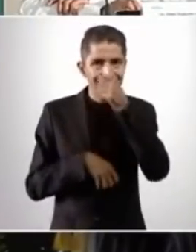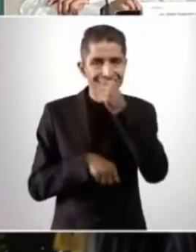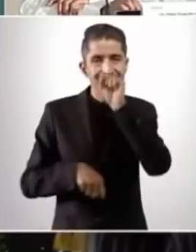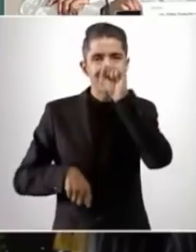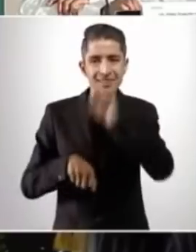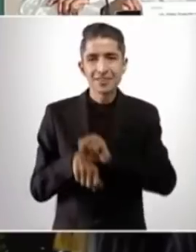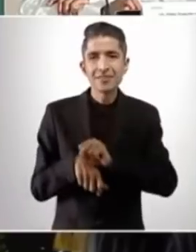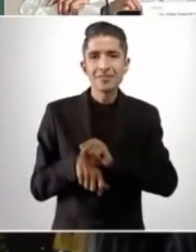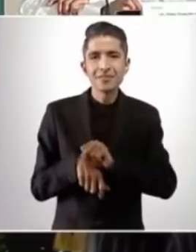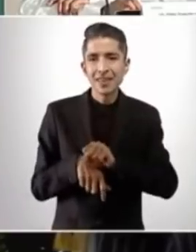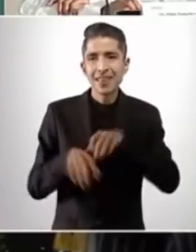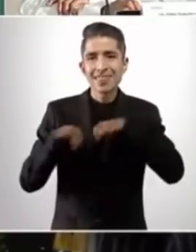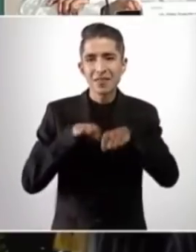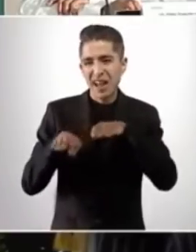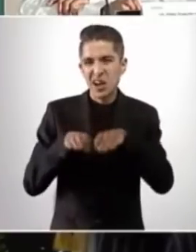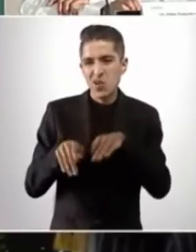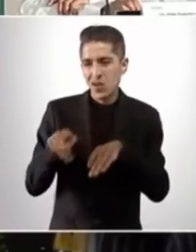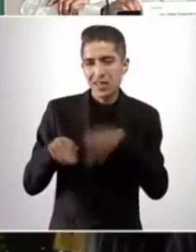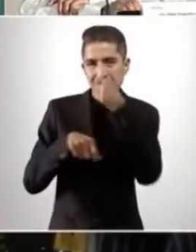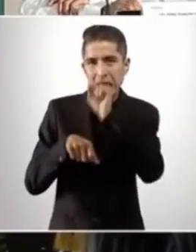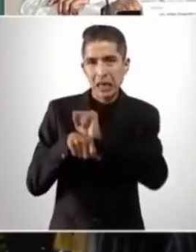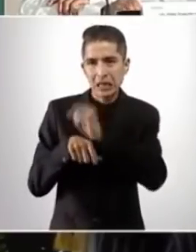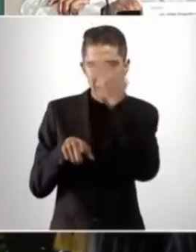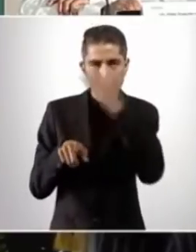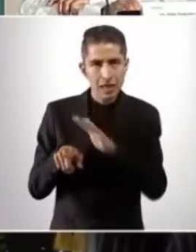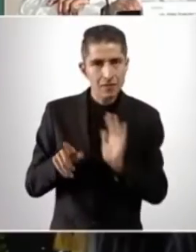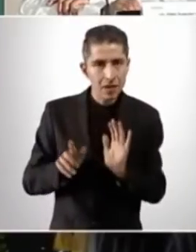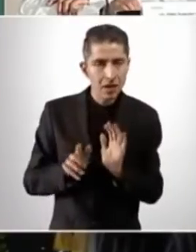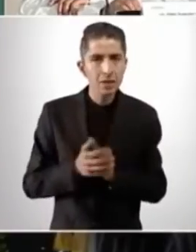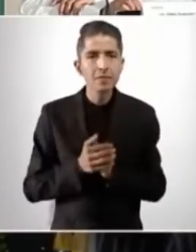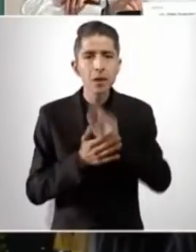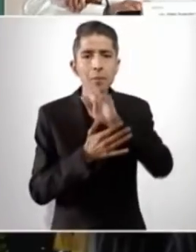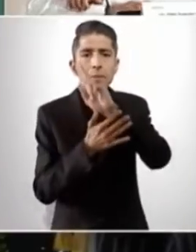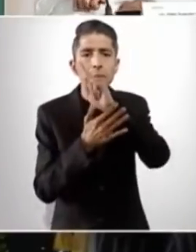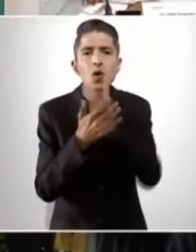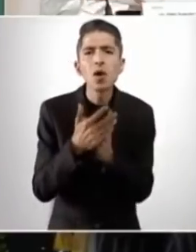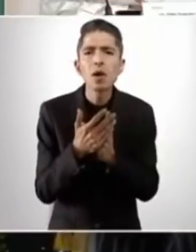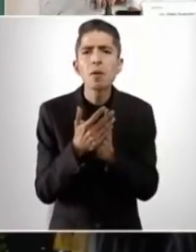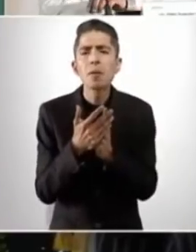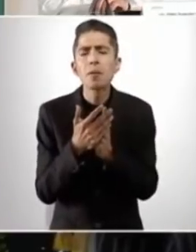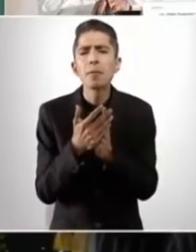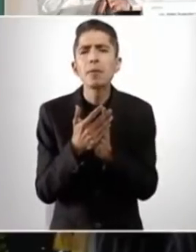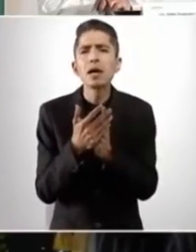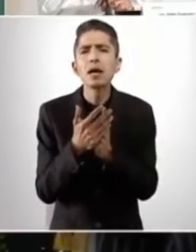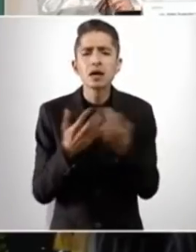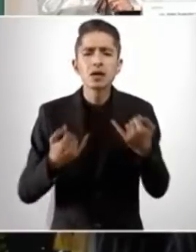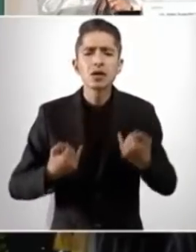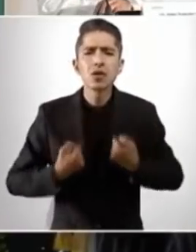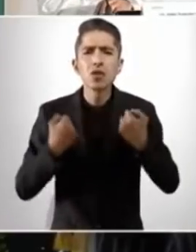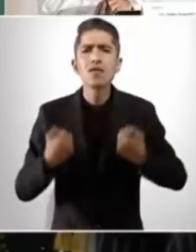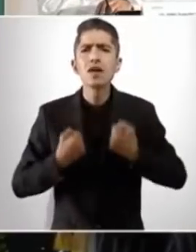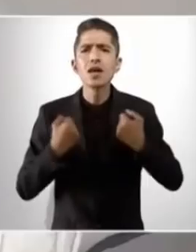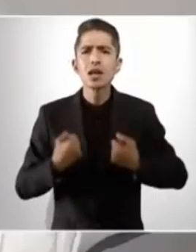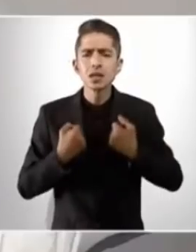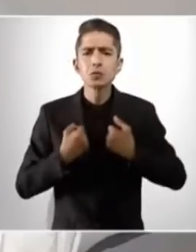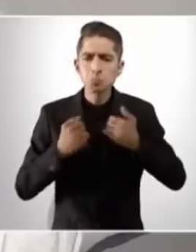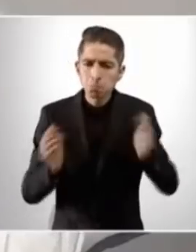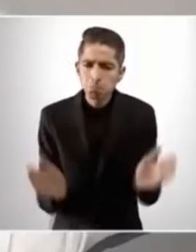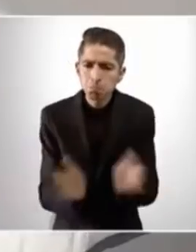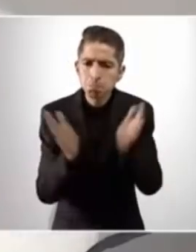del Trabajo, en el programa de Jóvenes Construyendo el Futuro.